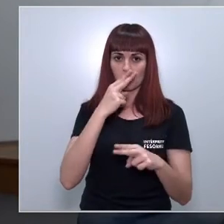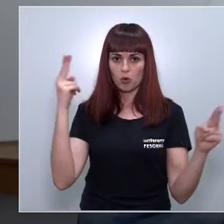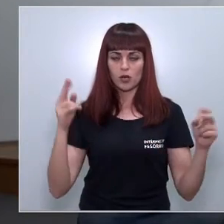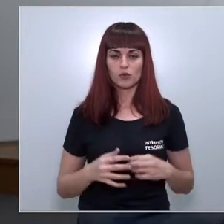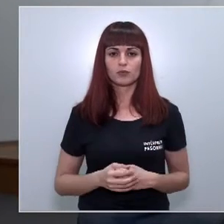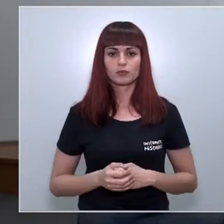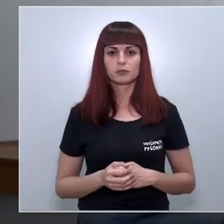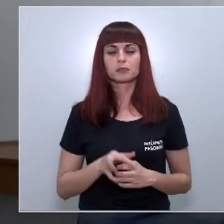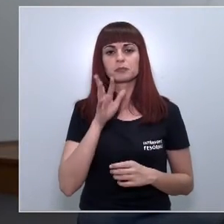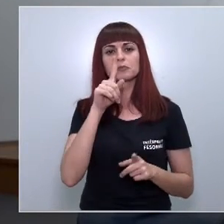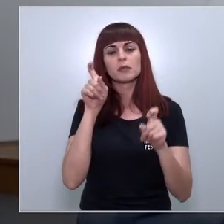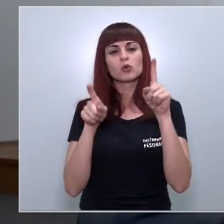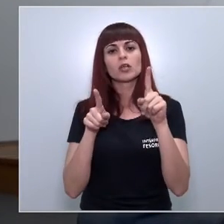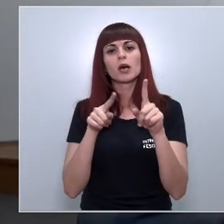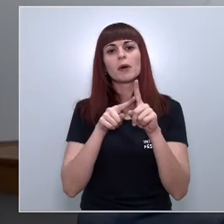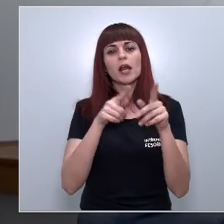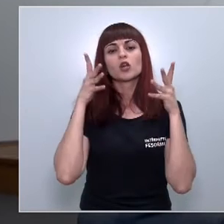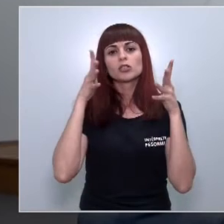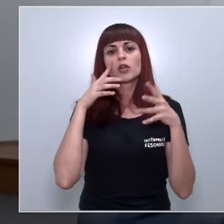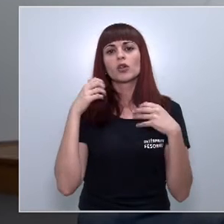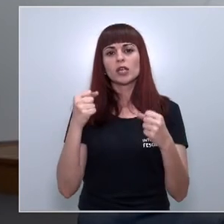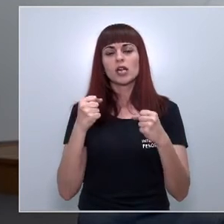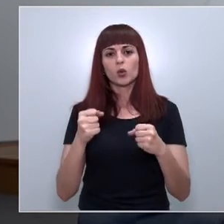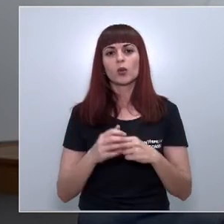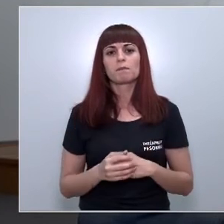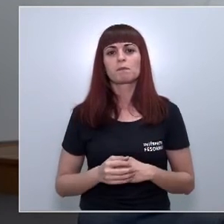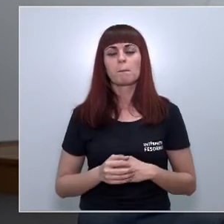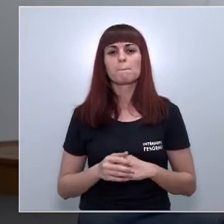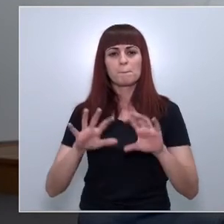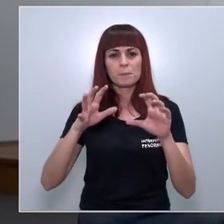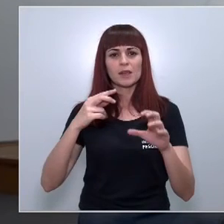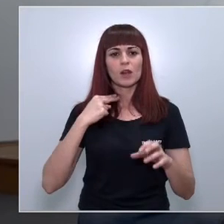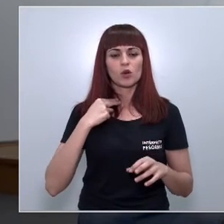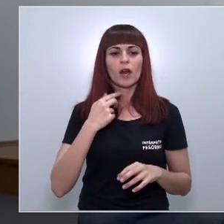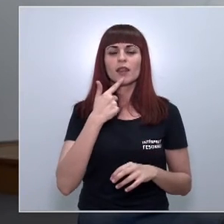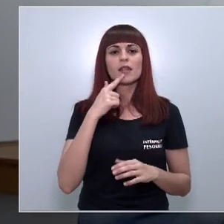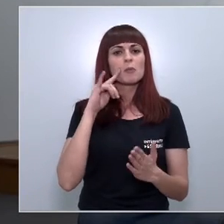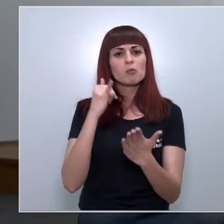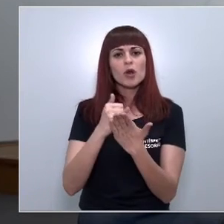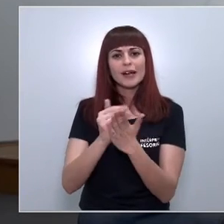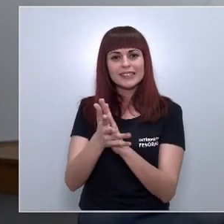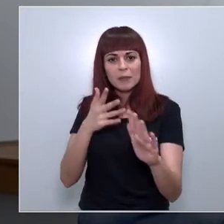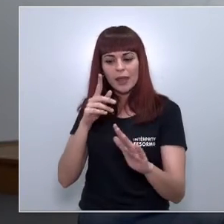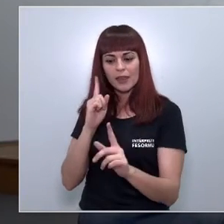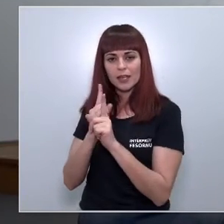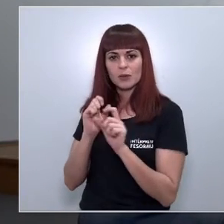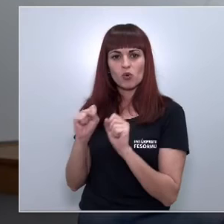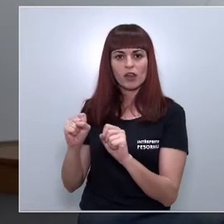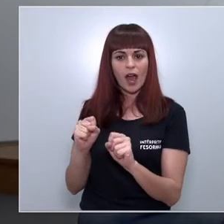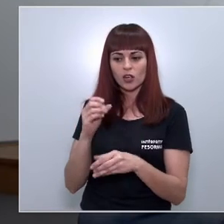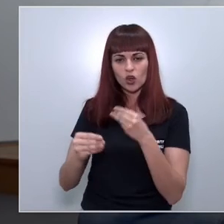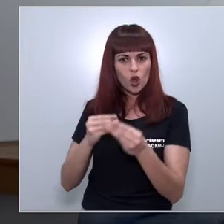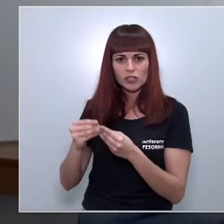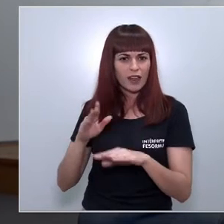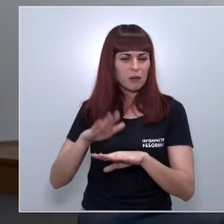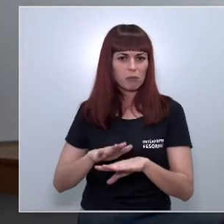Pregunta para el consejero de Salud de Cadena Azul Lorca ¿Por qué no se están haciendo test rápidos de inmunidad a toda la población de posibles casos? ¿Hay